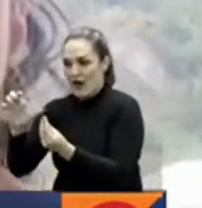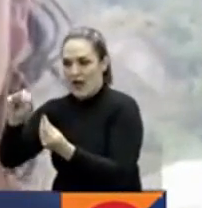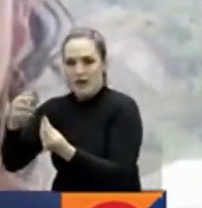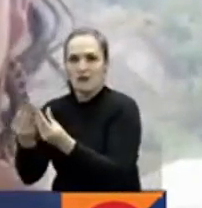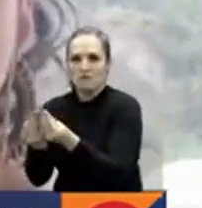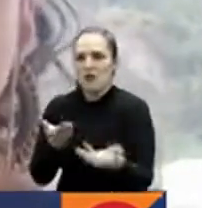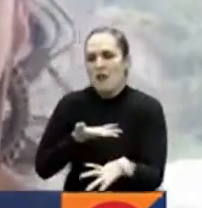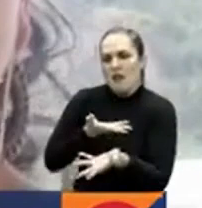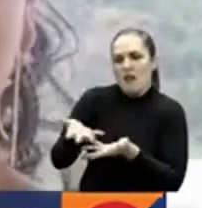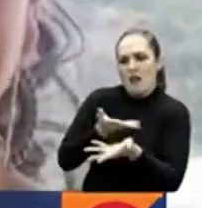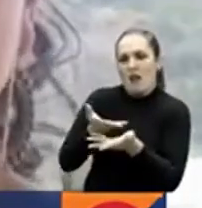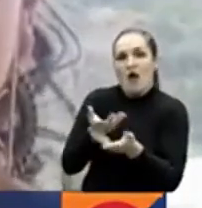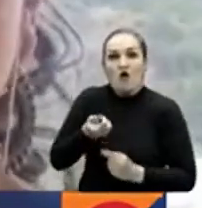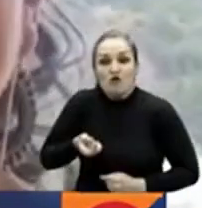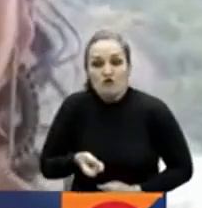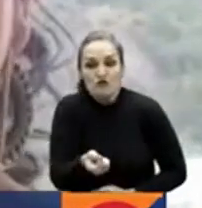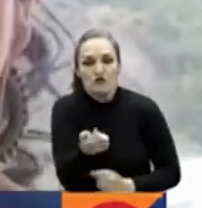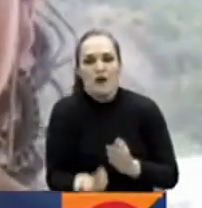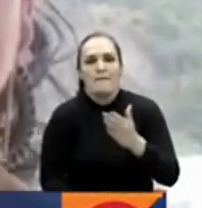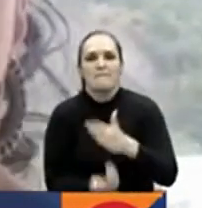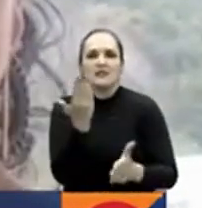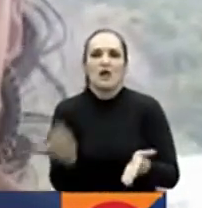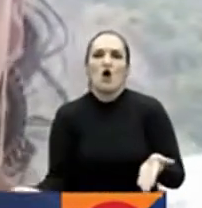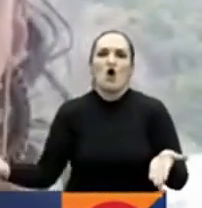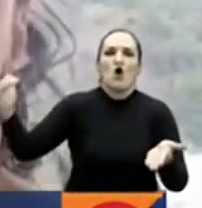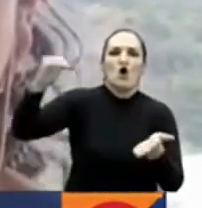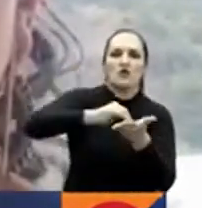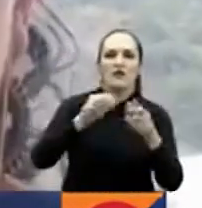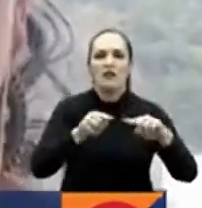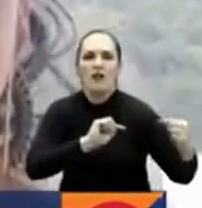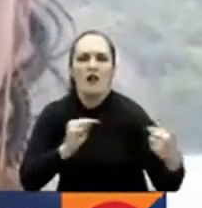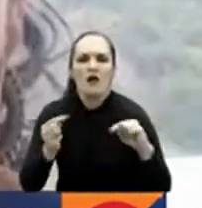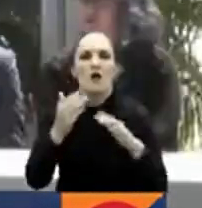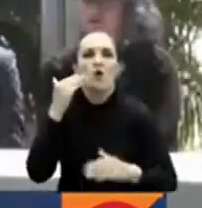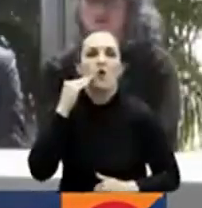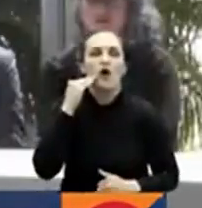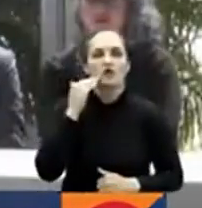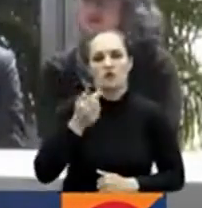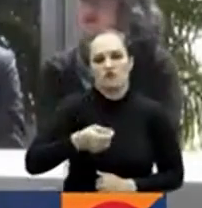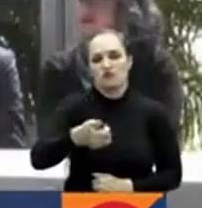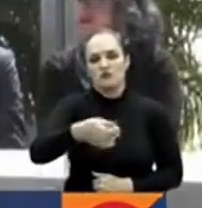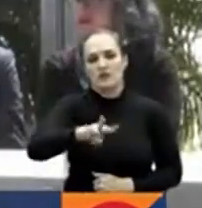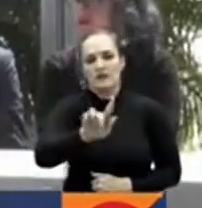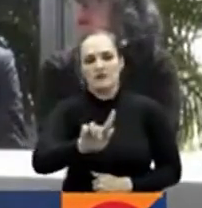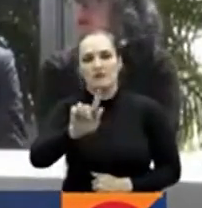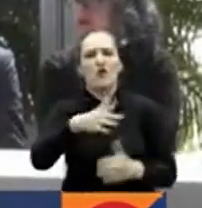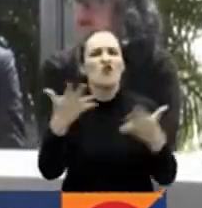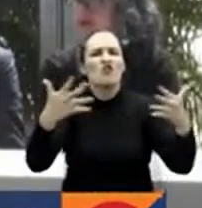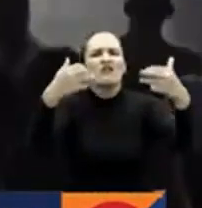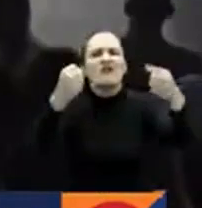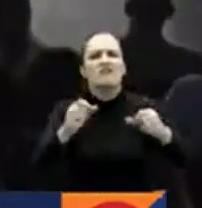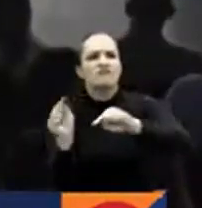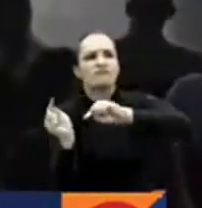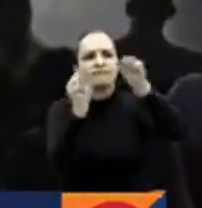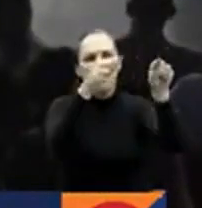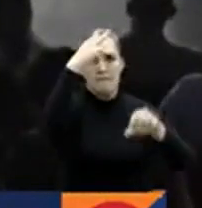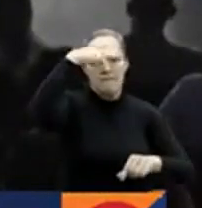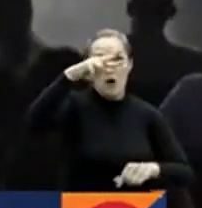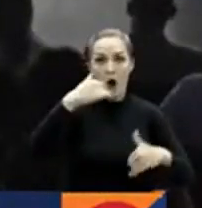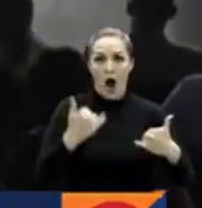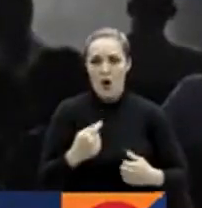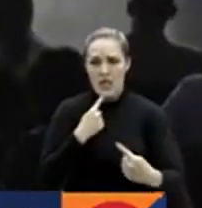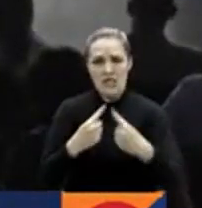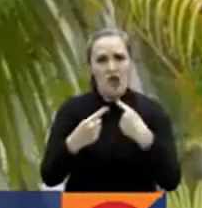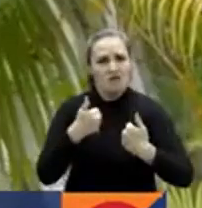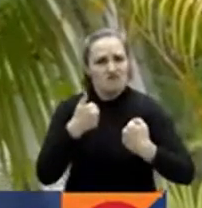arrancaremos el nuevo ciclo de conversaciones el 13 de febrero en México. Aseguran que los diálogos están más